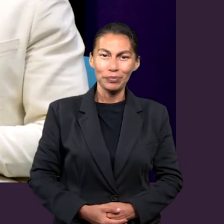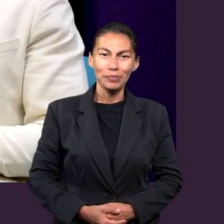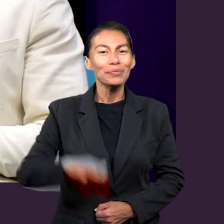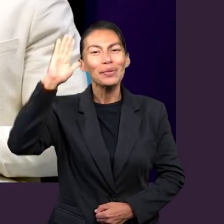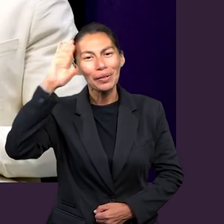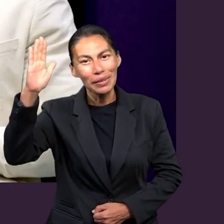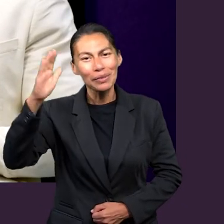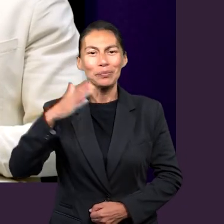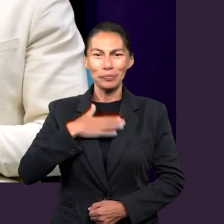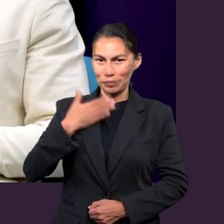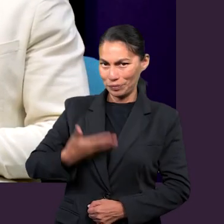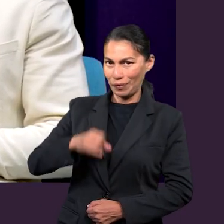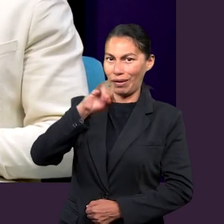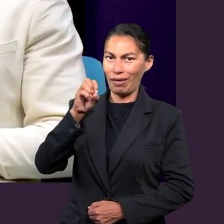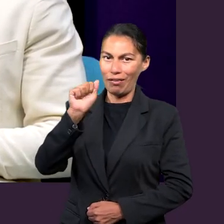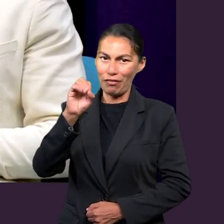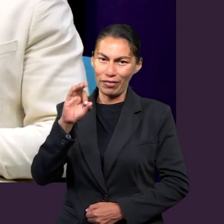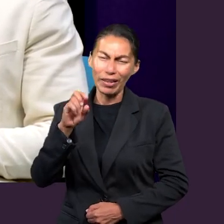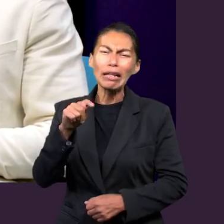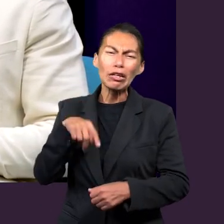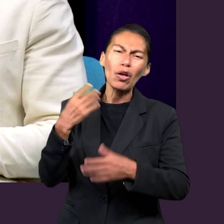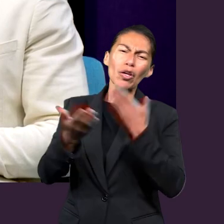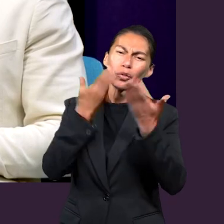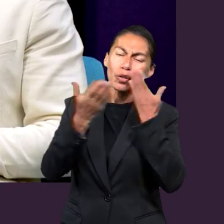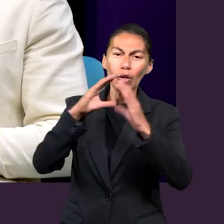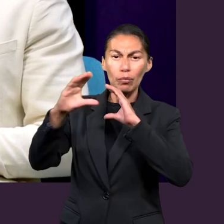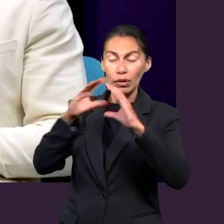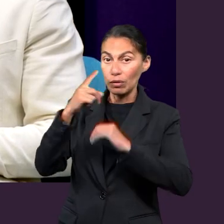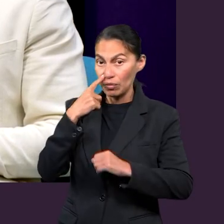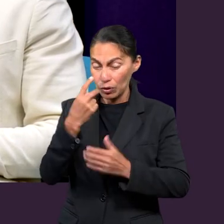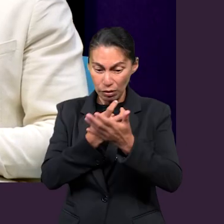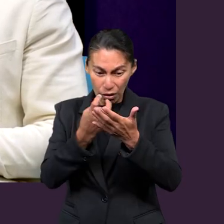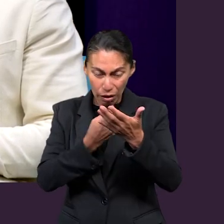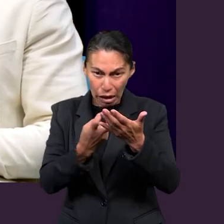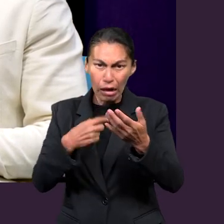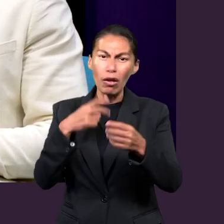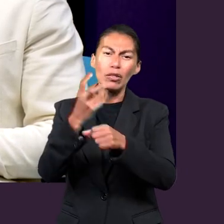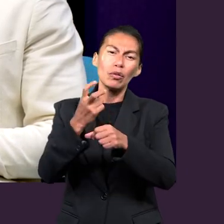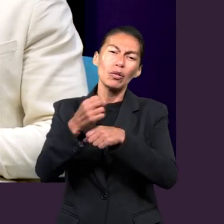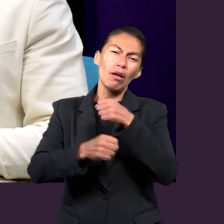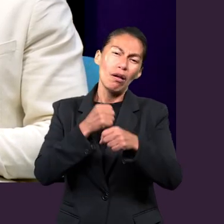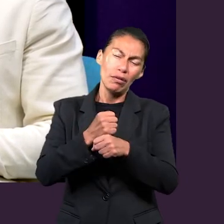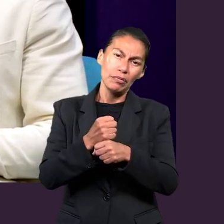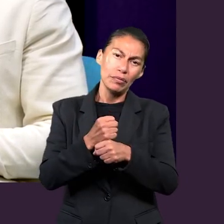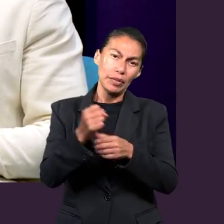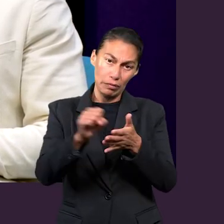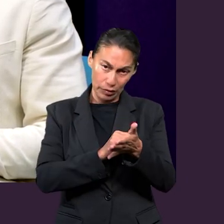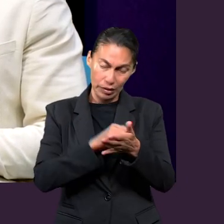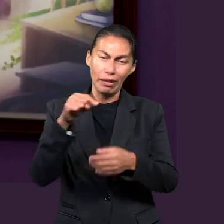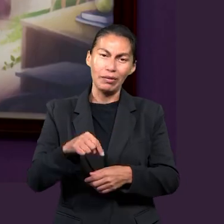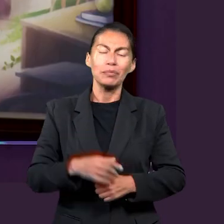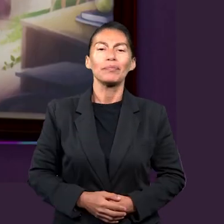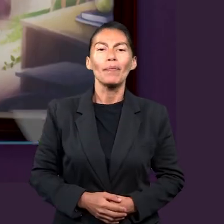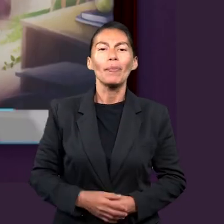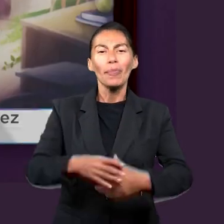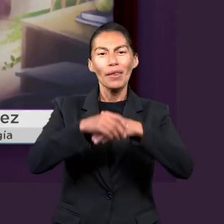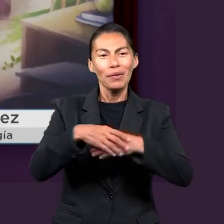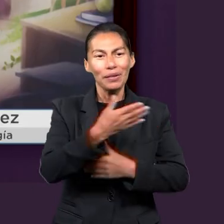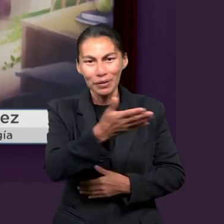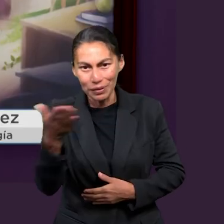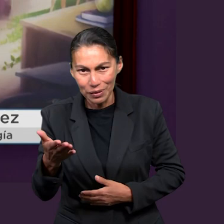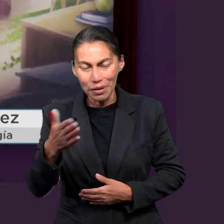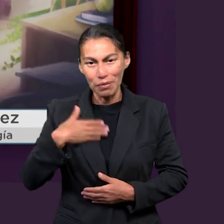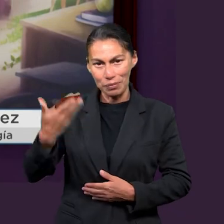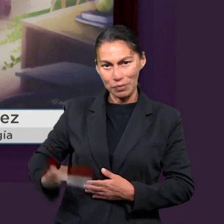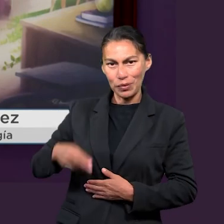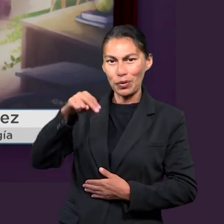Hola, ¿qué tal? Mi nombre es Jafet Salem. Estoy en la carrera de Diseño de Comunicación Visual y estoy en mi segundo semestre. Saludos a